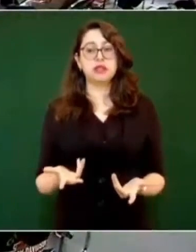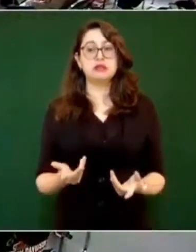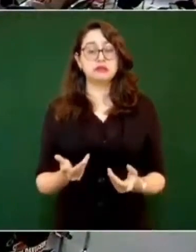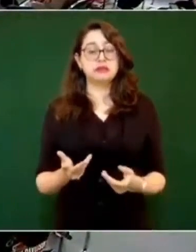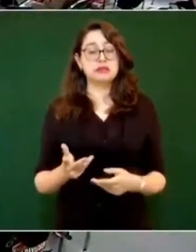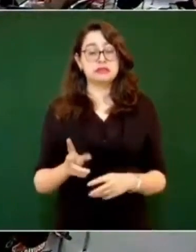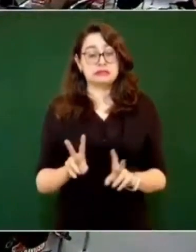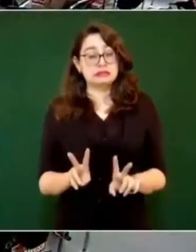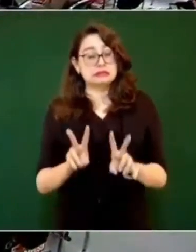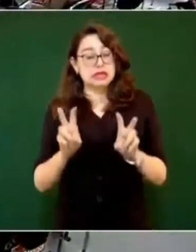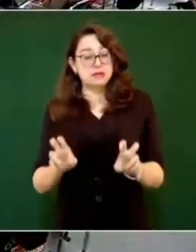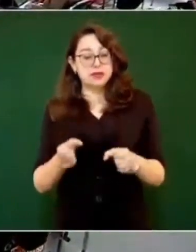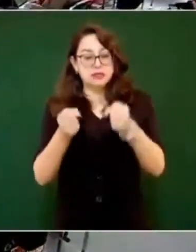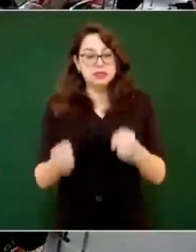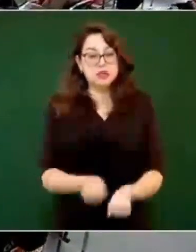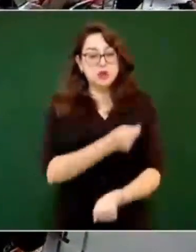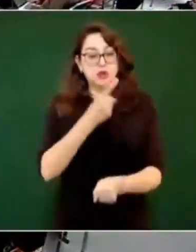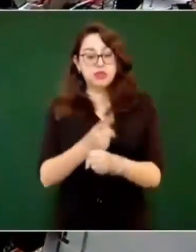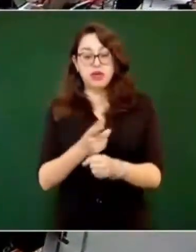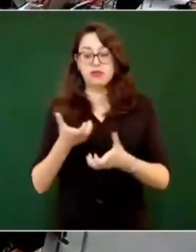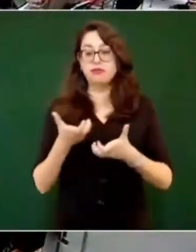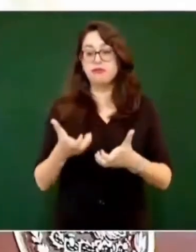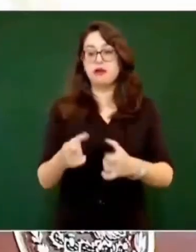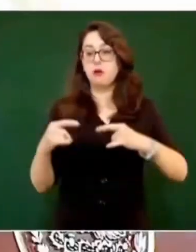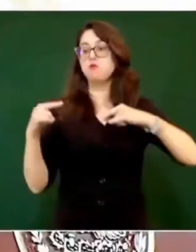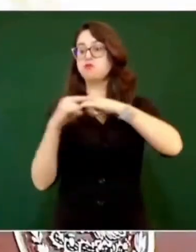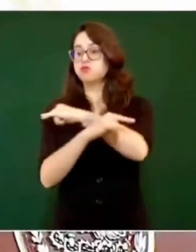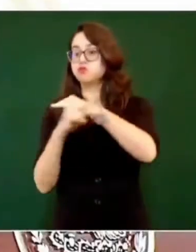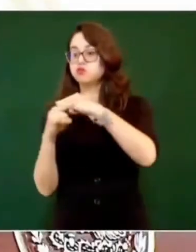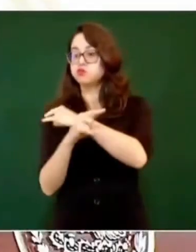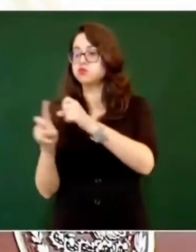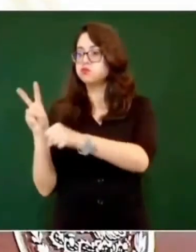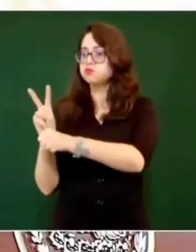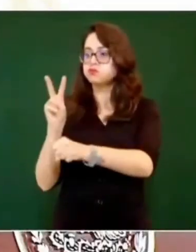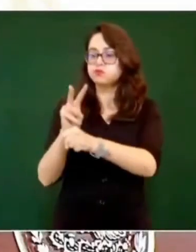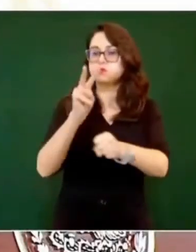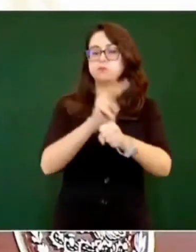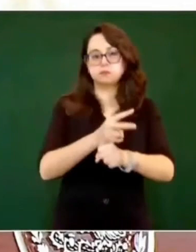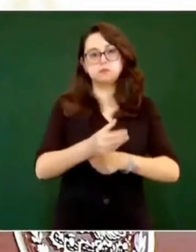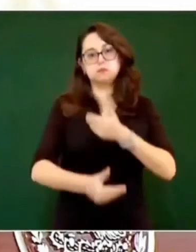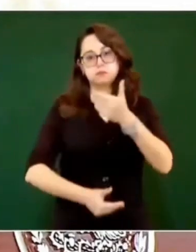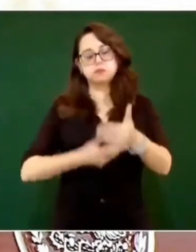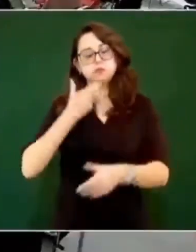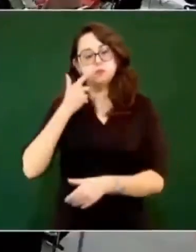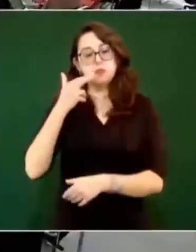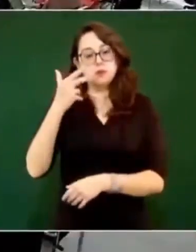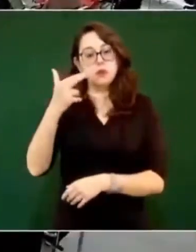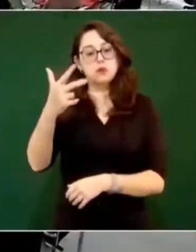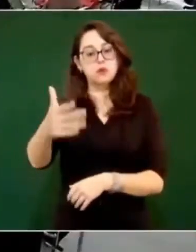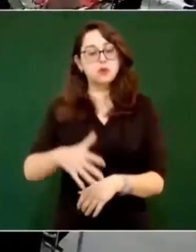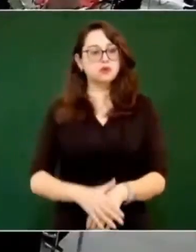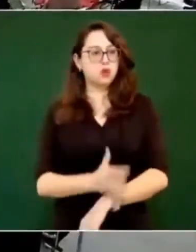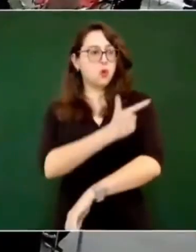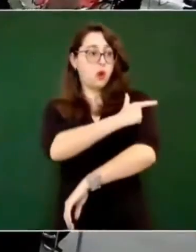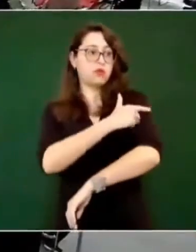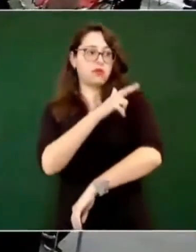bastante con la Guardia Nacional. A mí me gustaría que